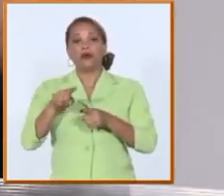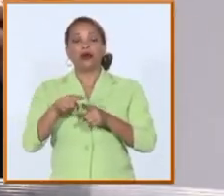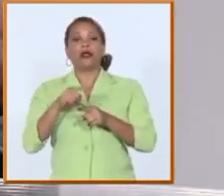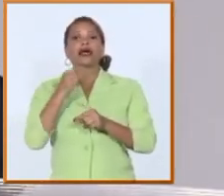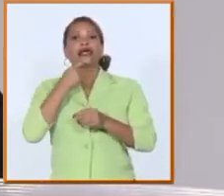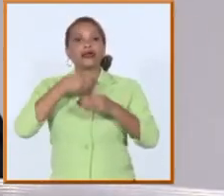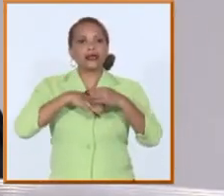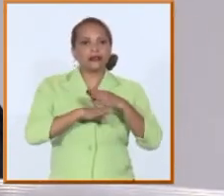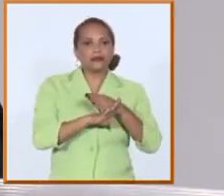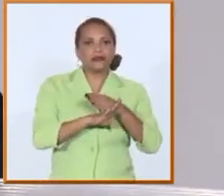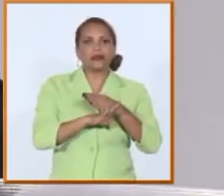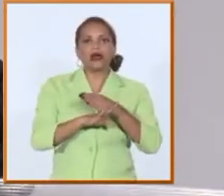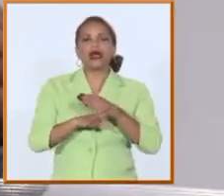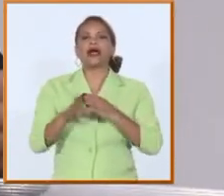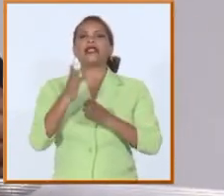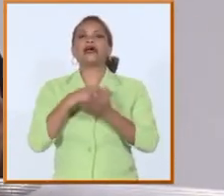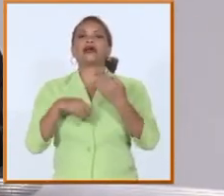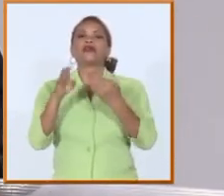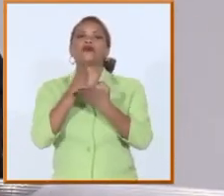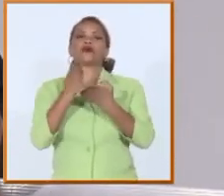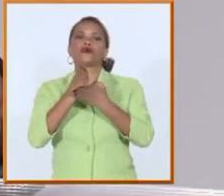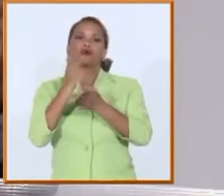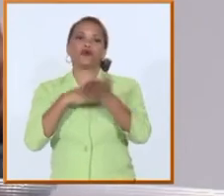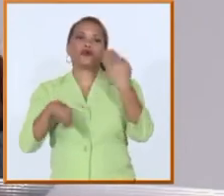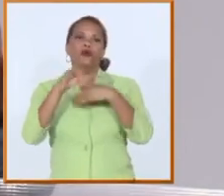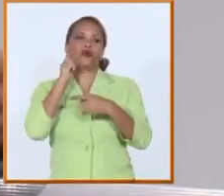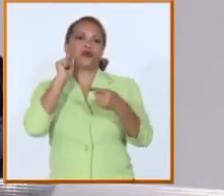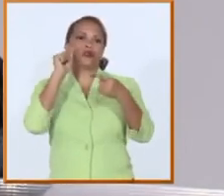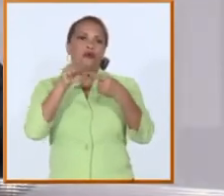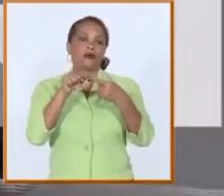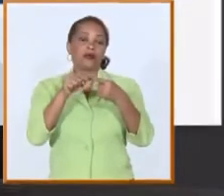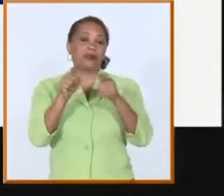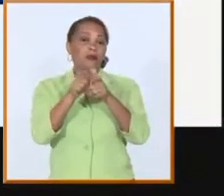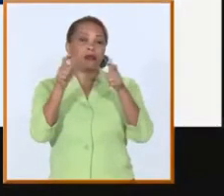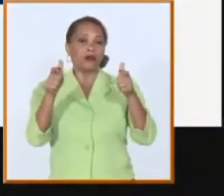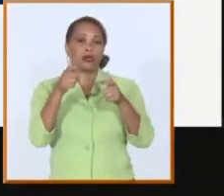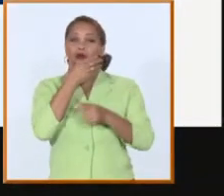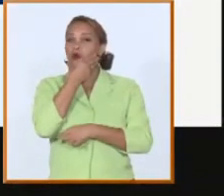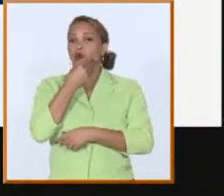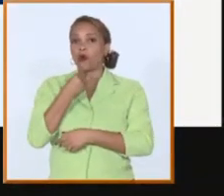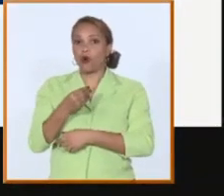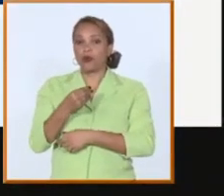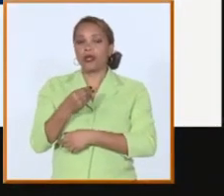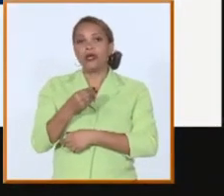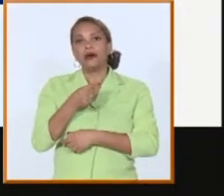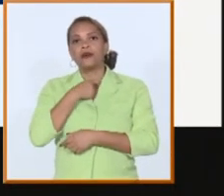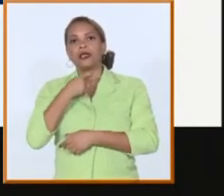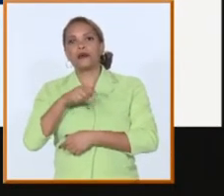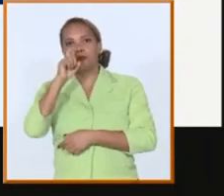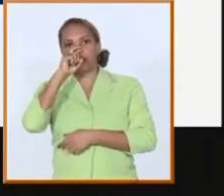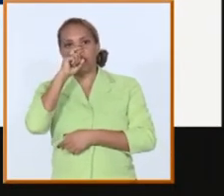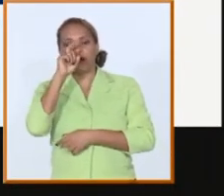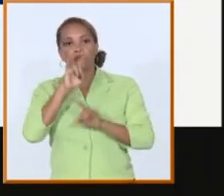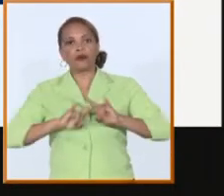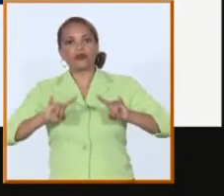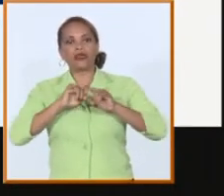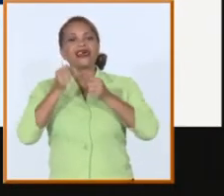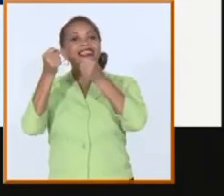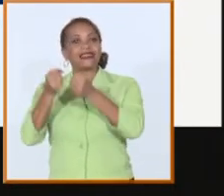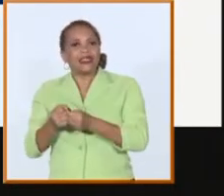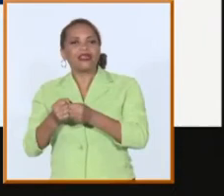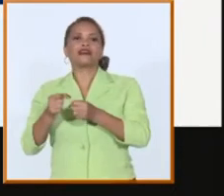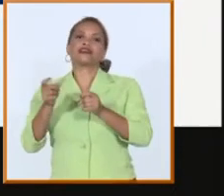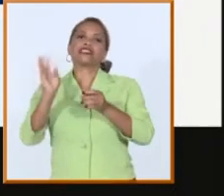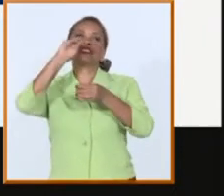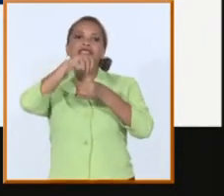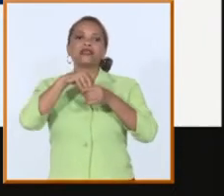y del ingreso a la educación superior pero nuestro objetivo es que la mayor parte de los jóvenes en edad universitaria estén en la universidad y